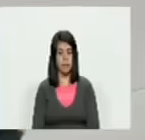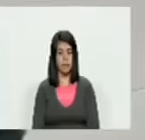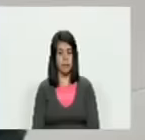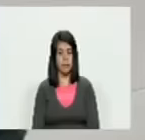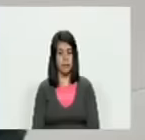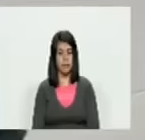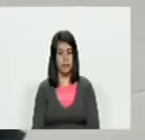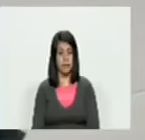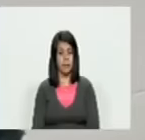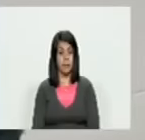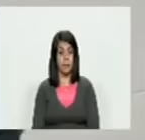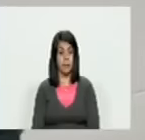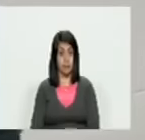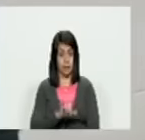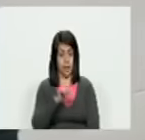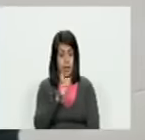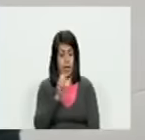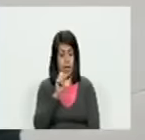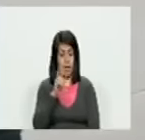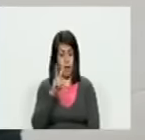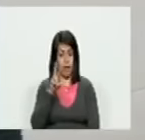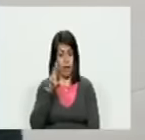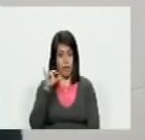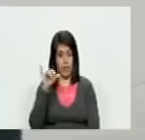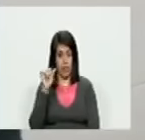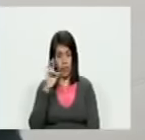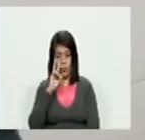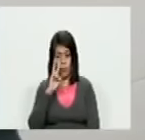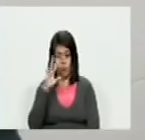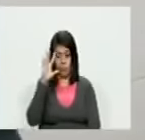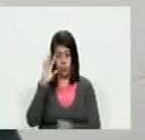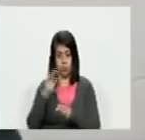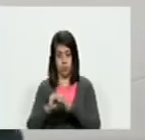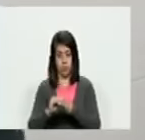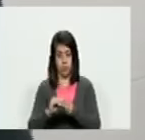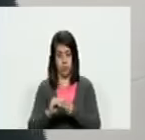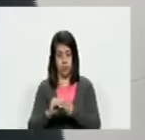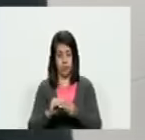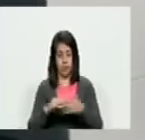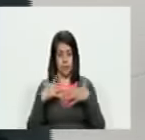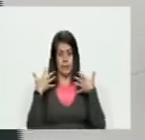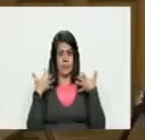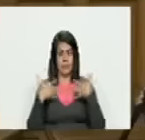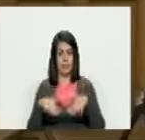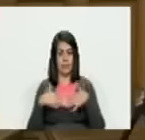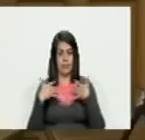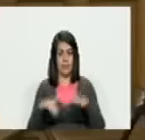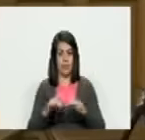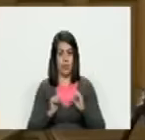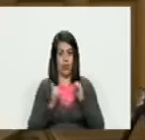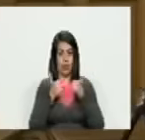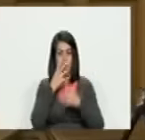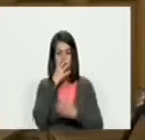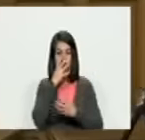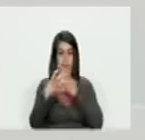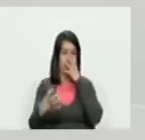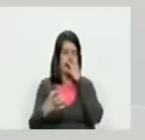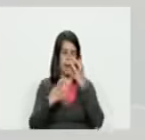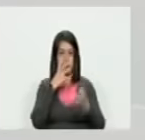cuando Gaviria vio el resultado le dio un ataque y empezó a gritar